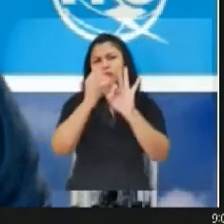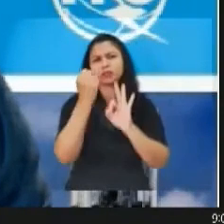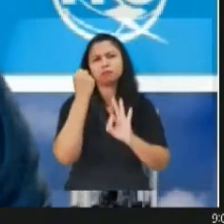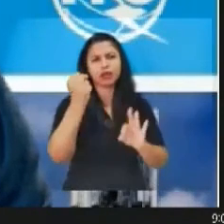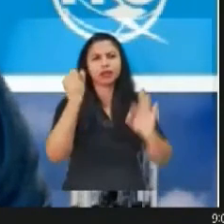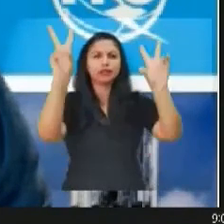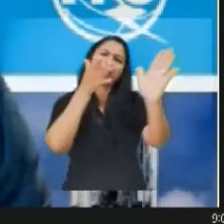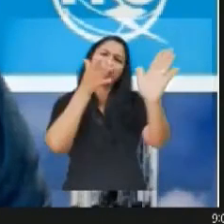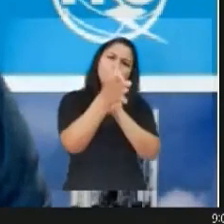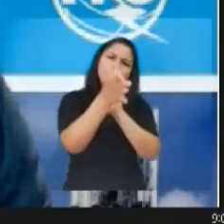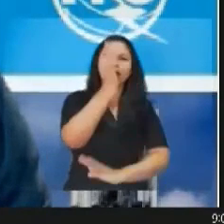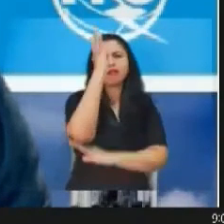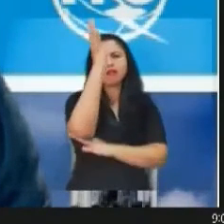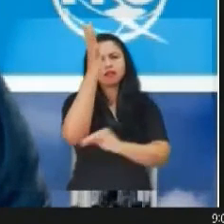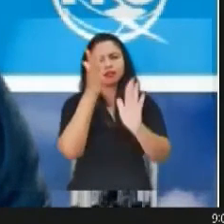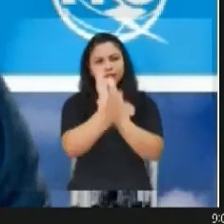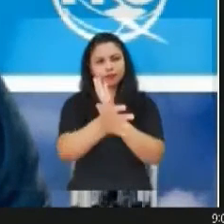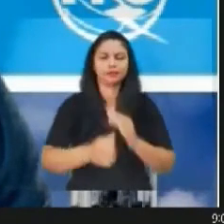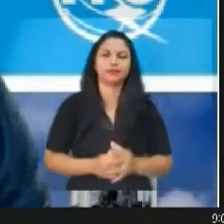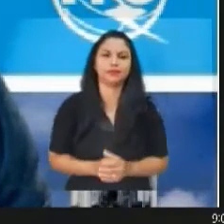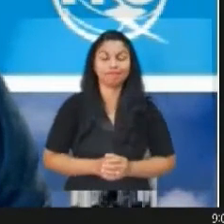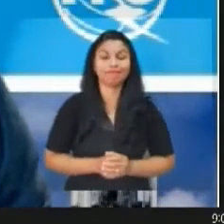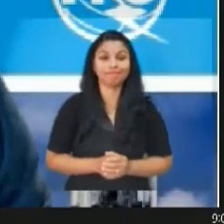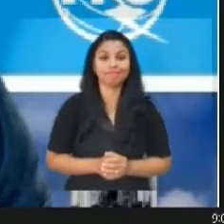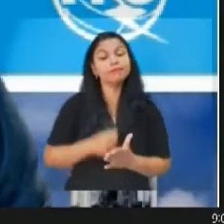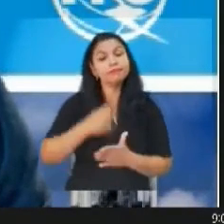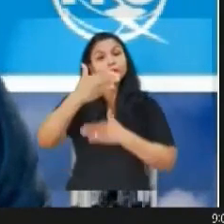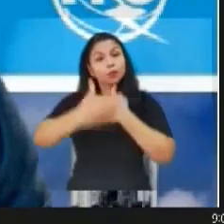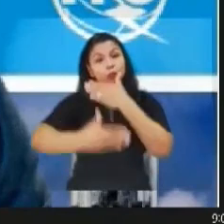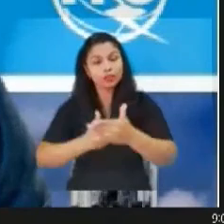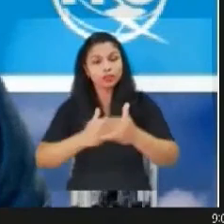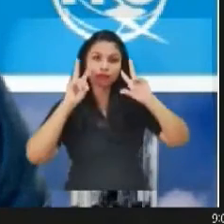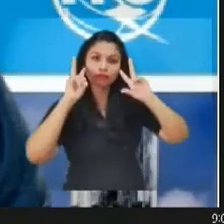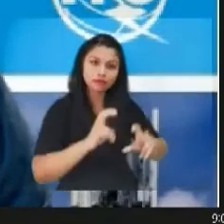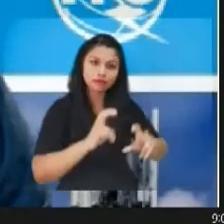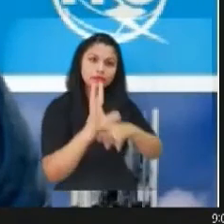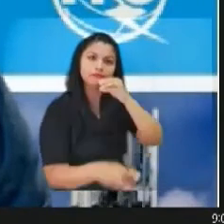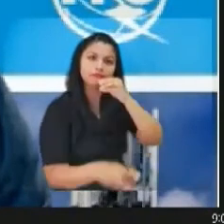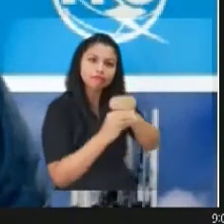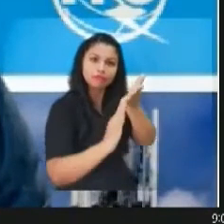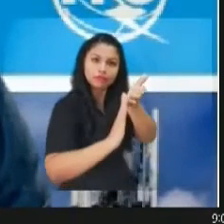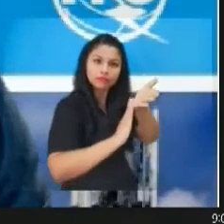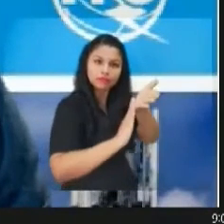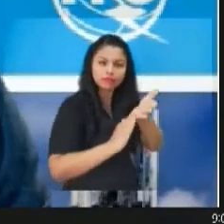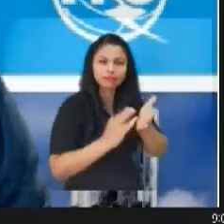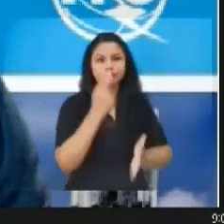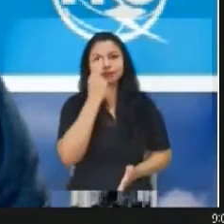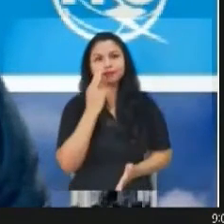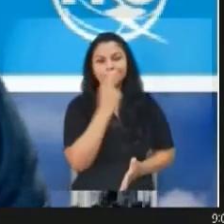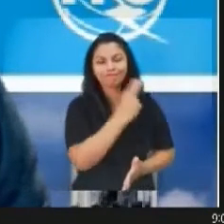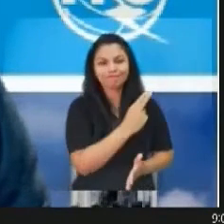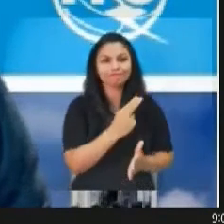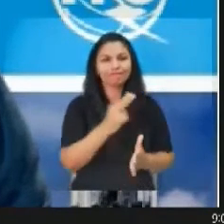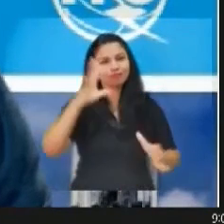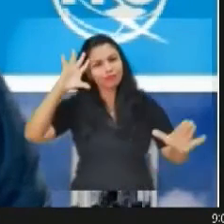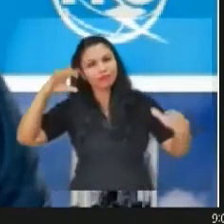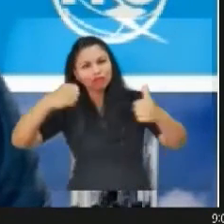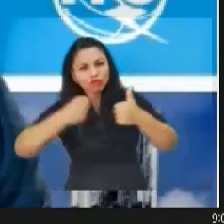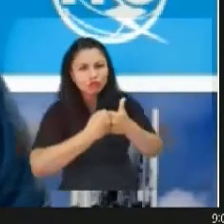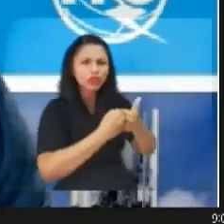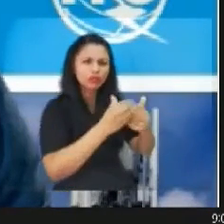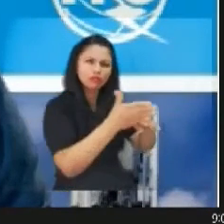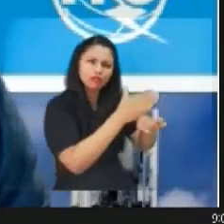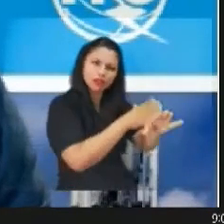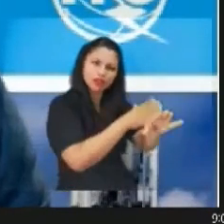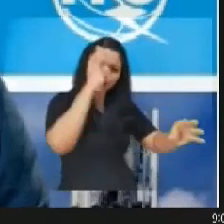No cabe duda de que aunque el proceso de búsqueda de soluciones de compromiso a través del consenso sea extenuante, éste